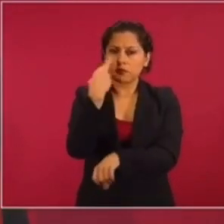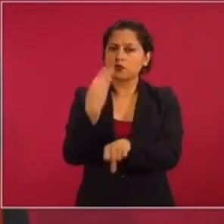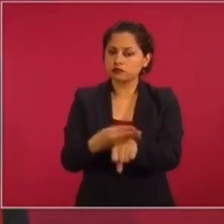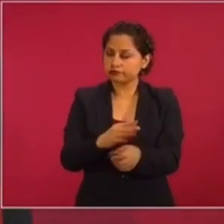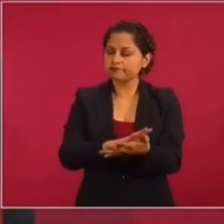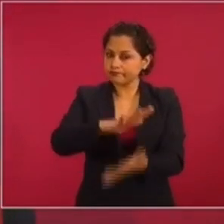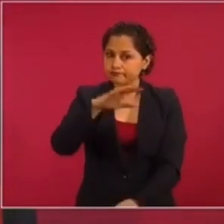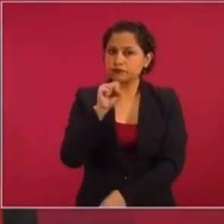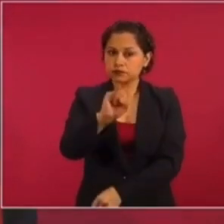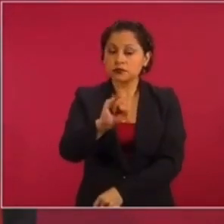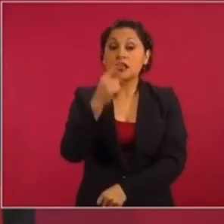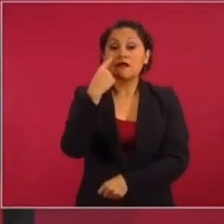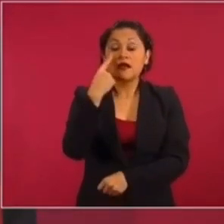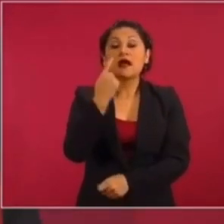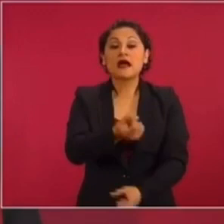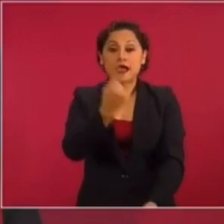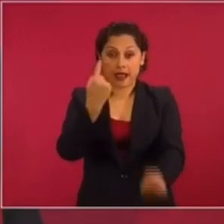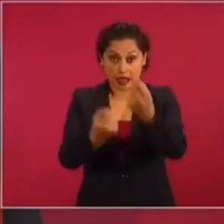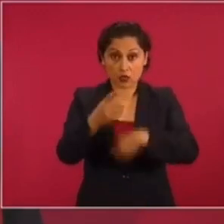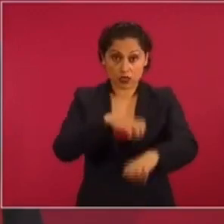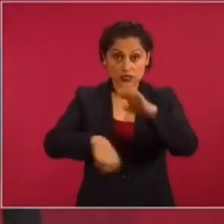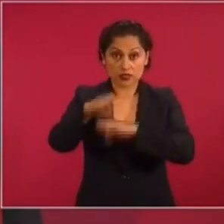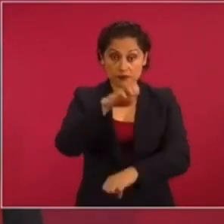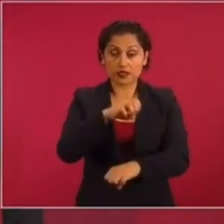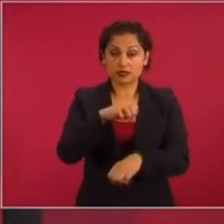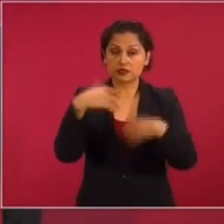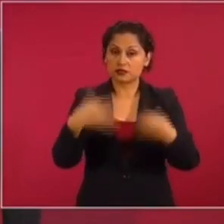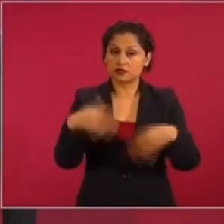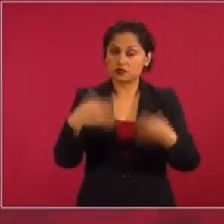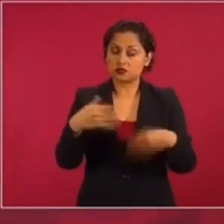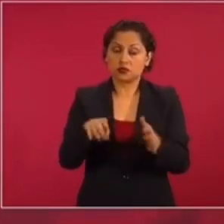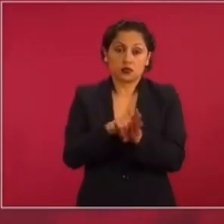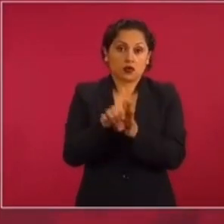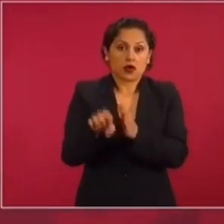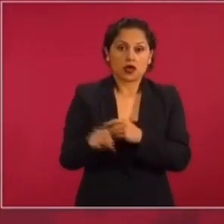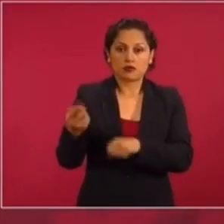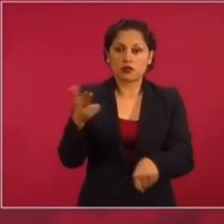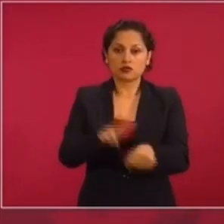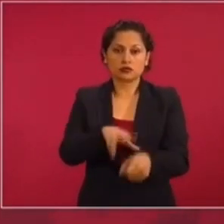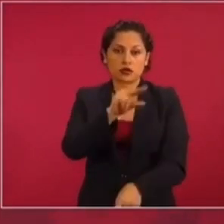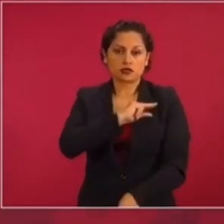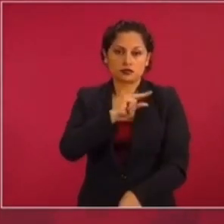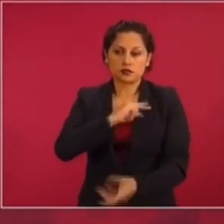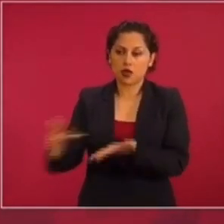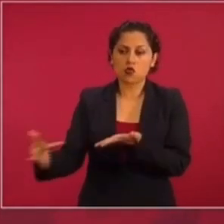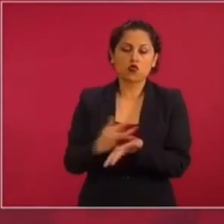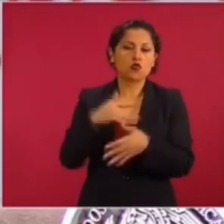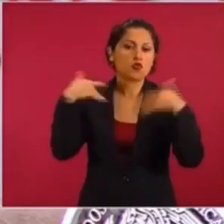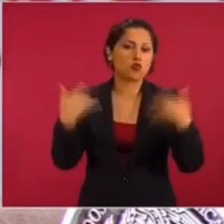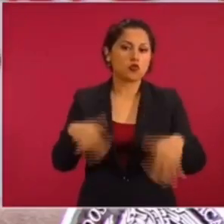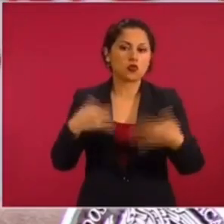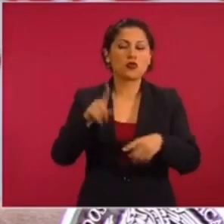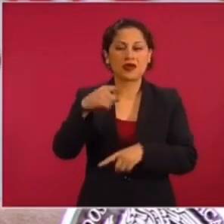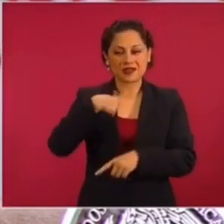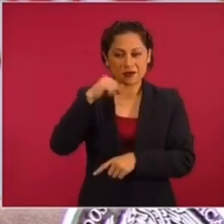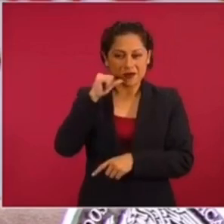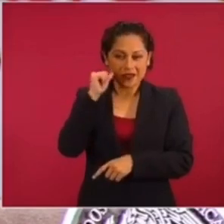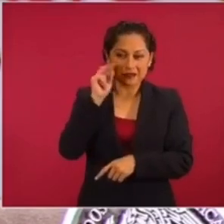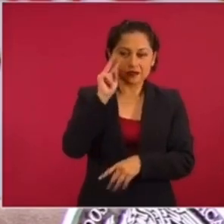Hay ejemplos que destaco, bueno, lo de los hospitales privados en estos momentos difíciles. Ayer vi un video